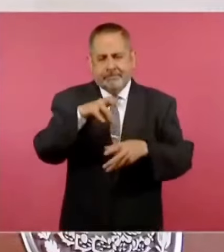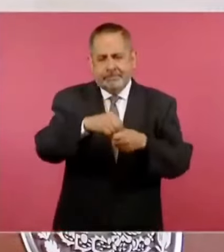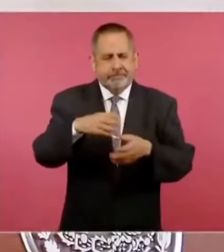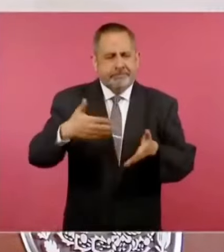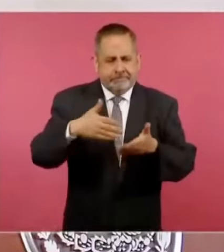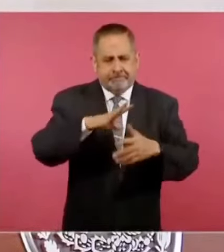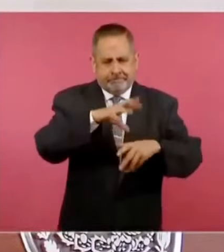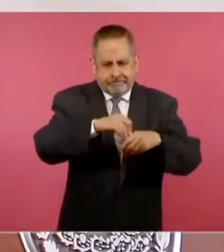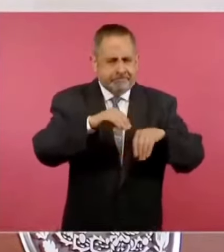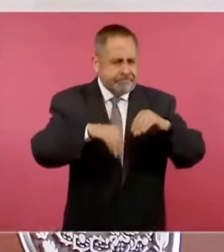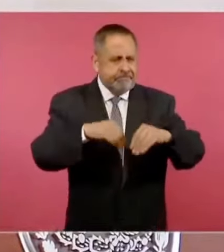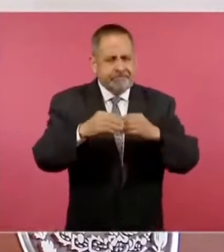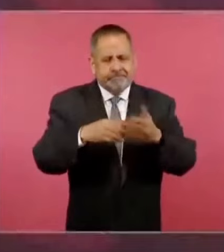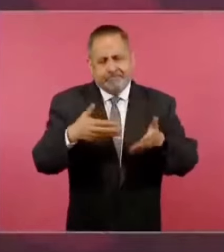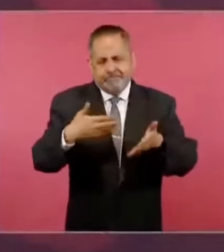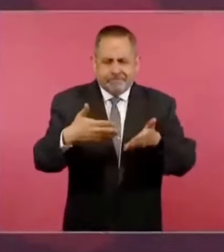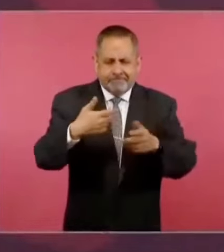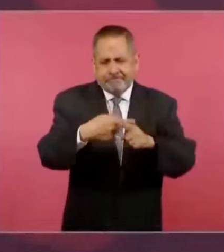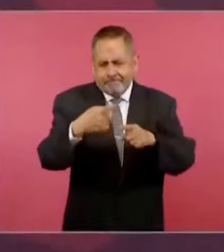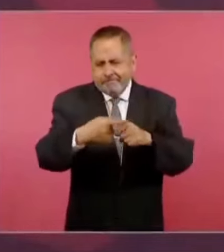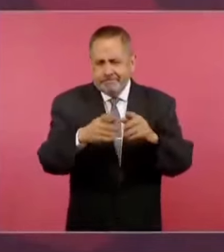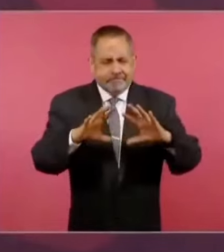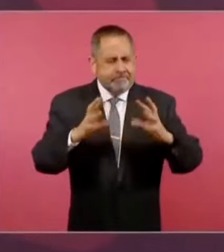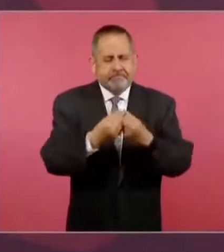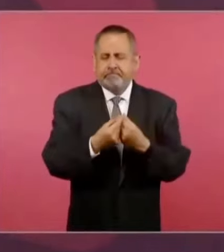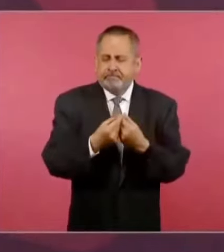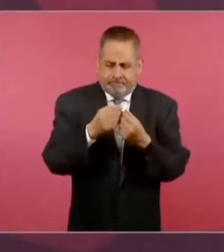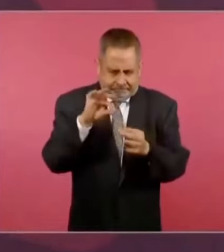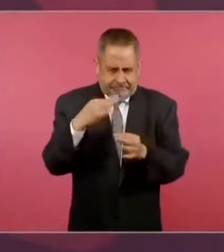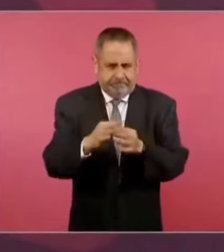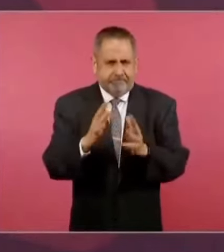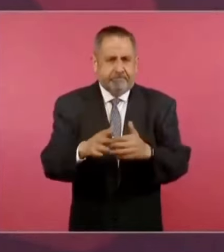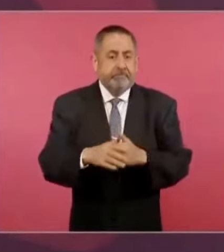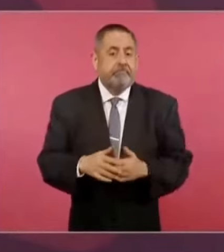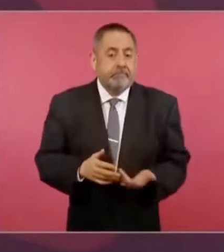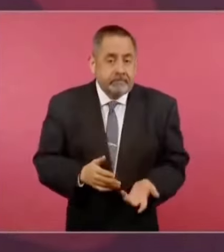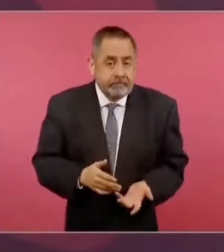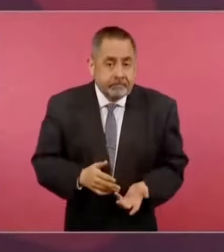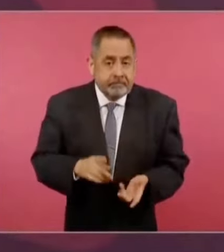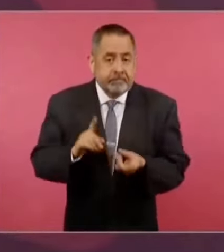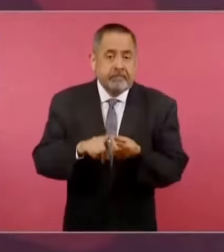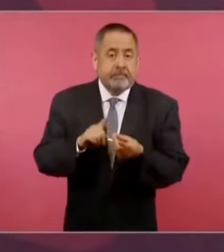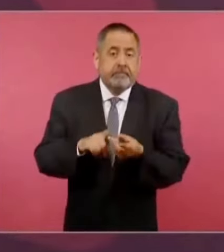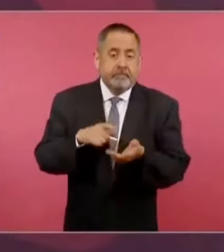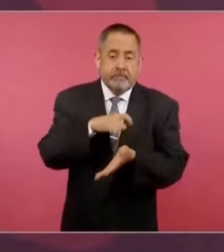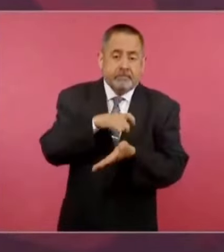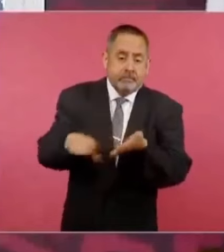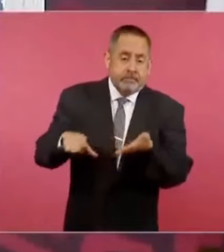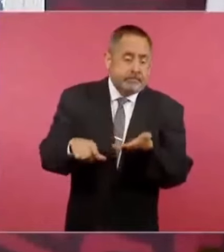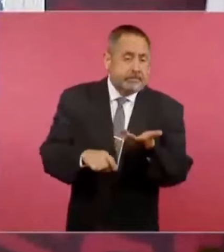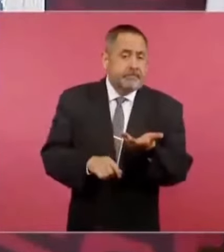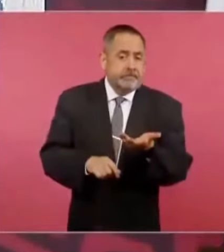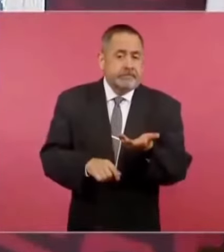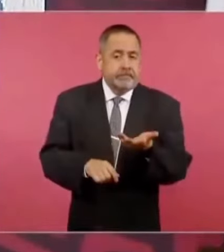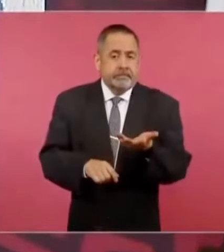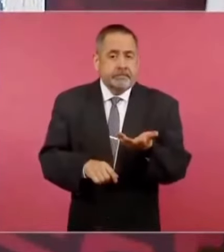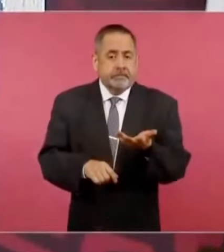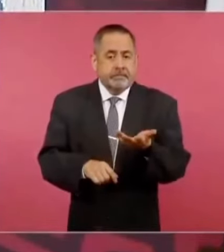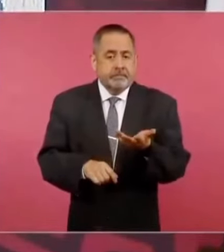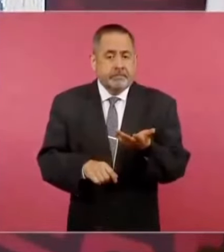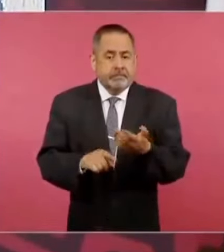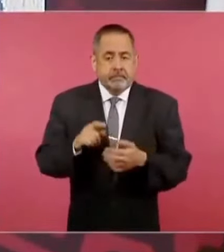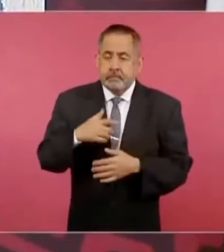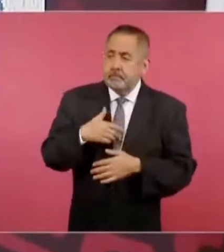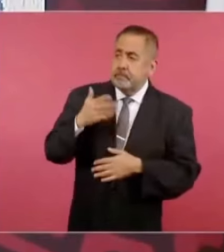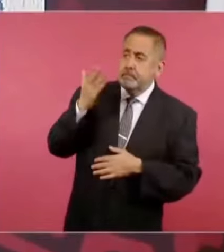los enseres para las viviendas. Y eso se lo